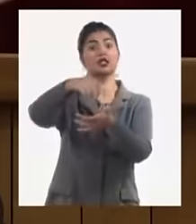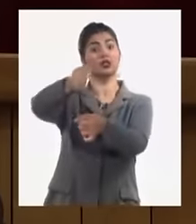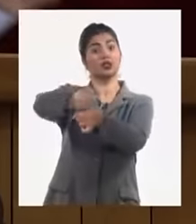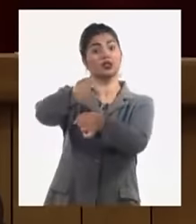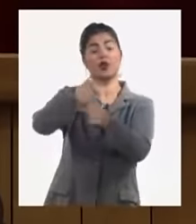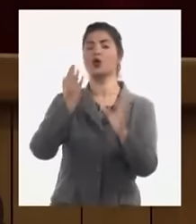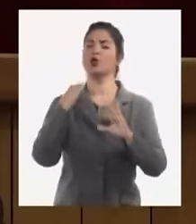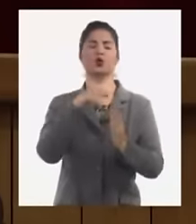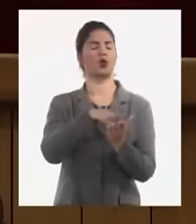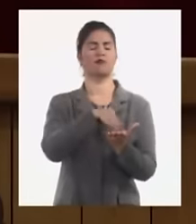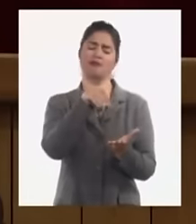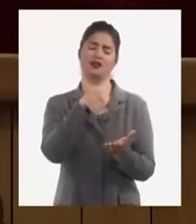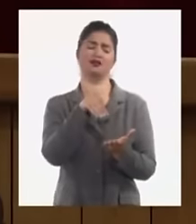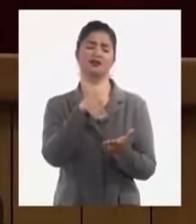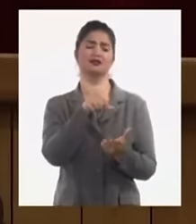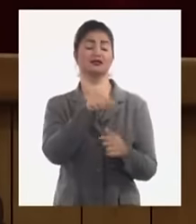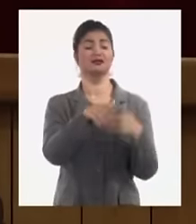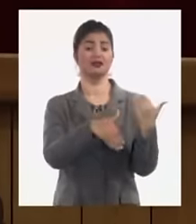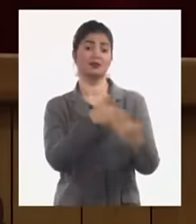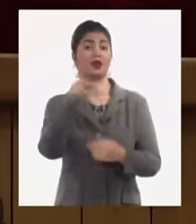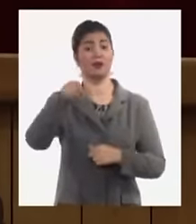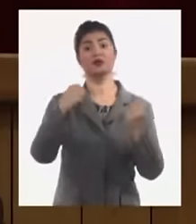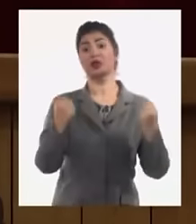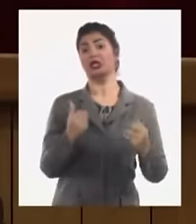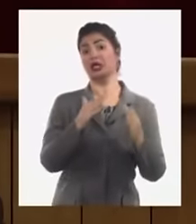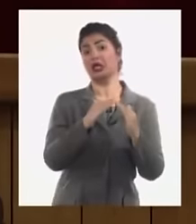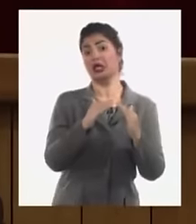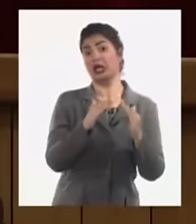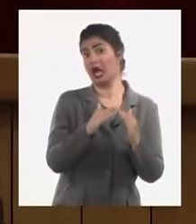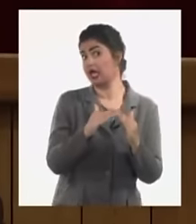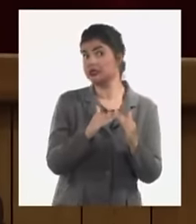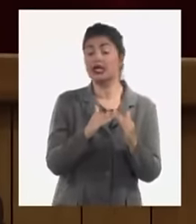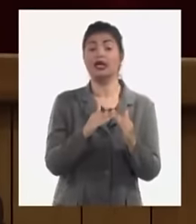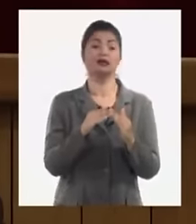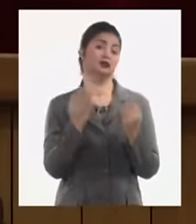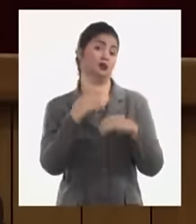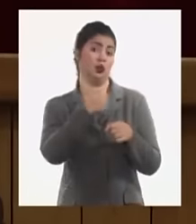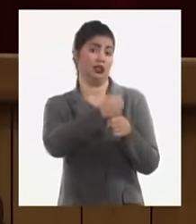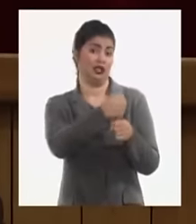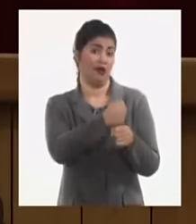que ocupe esas personas y que genere también